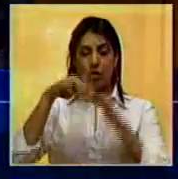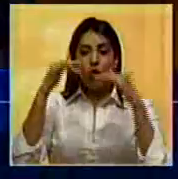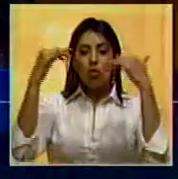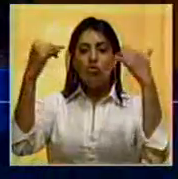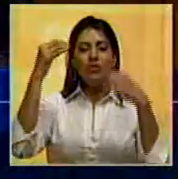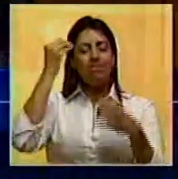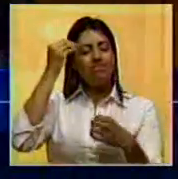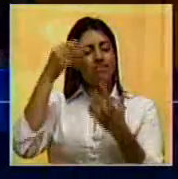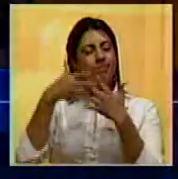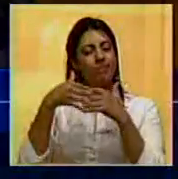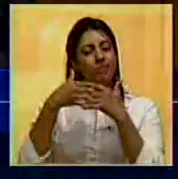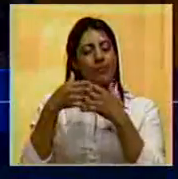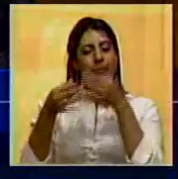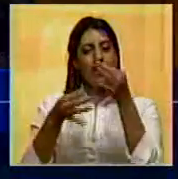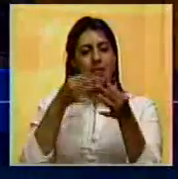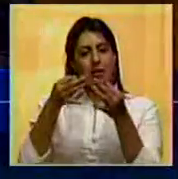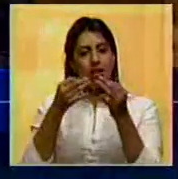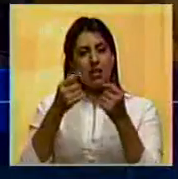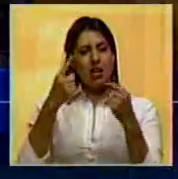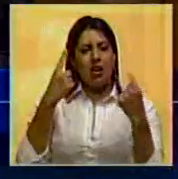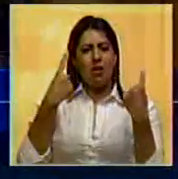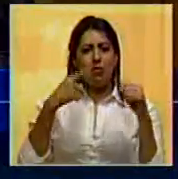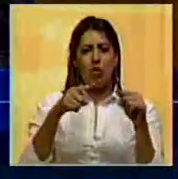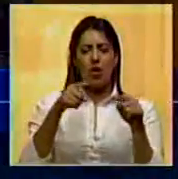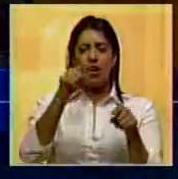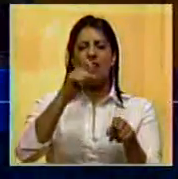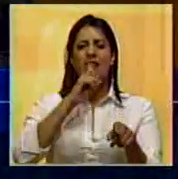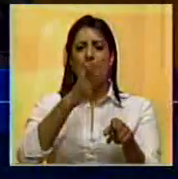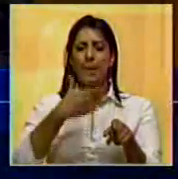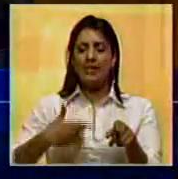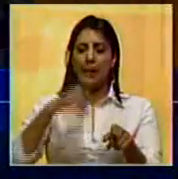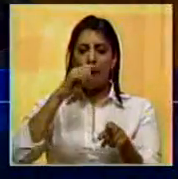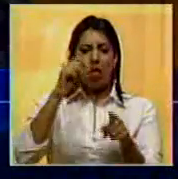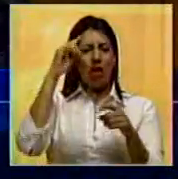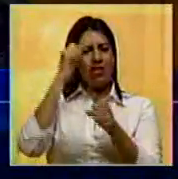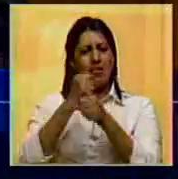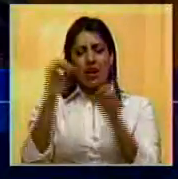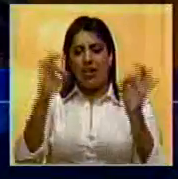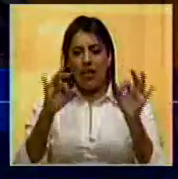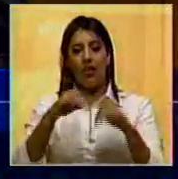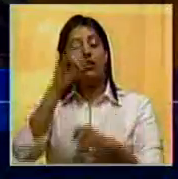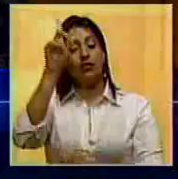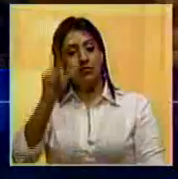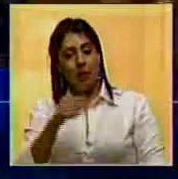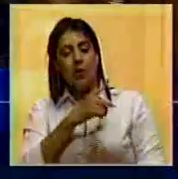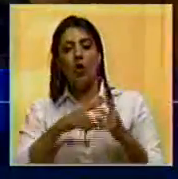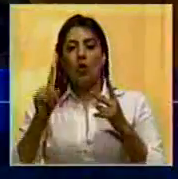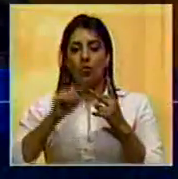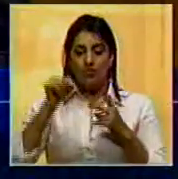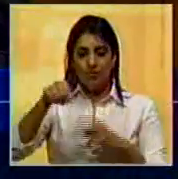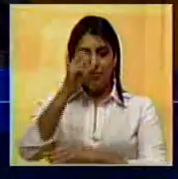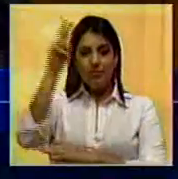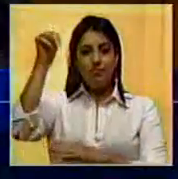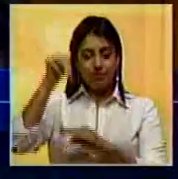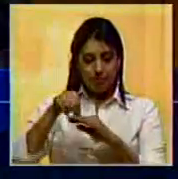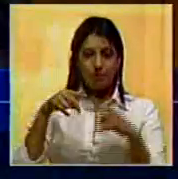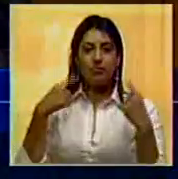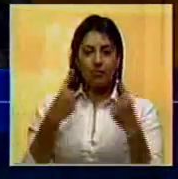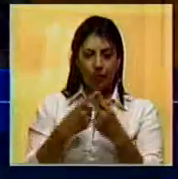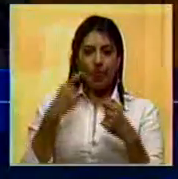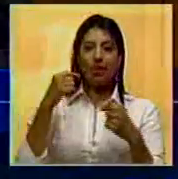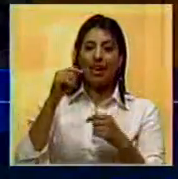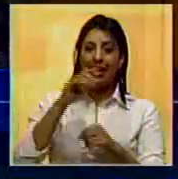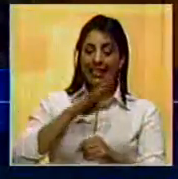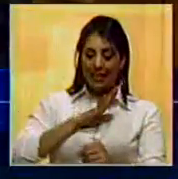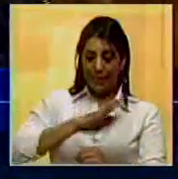considerar la declaratoria del abandono del cargo del presidente de la república y también señaló que esta asamblea nacional sesionará en las